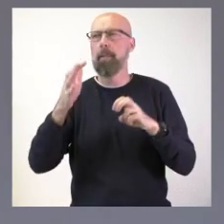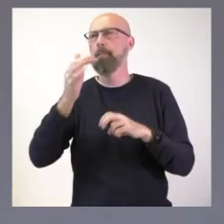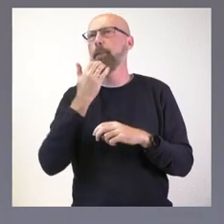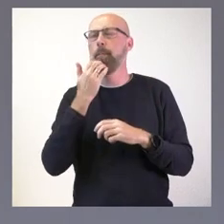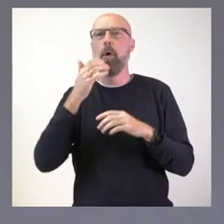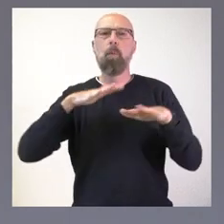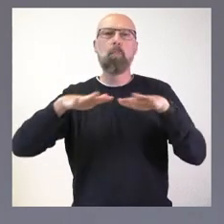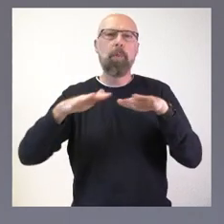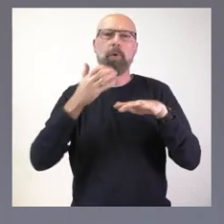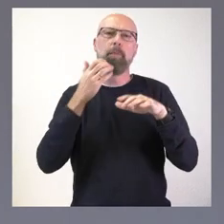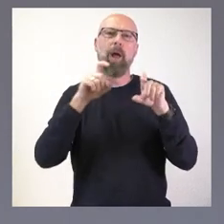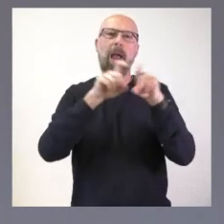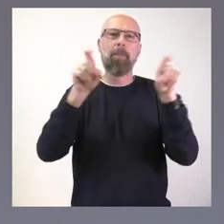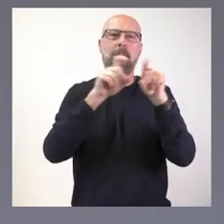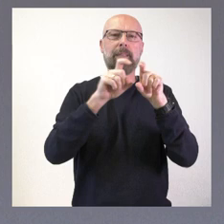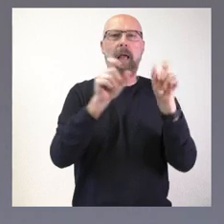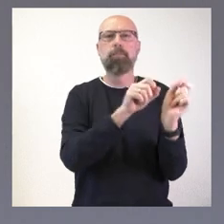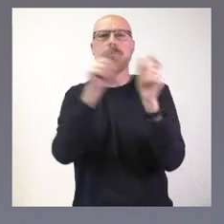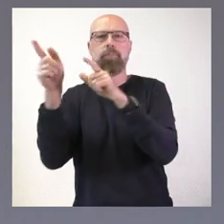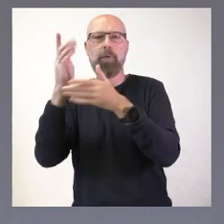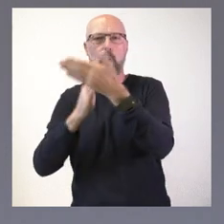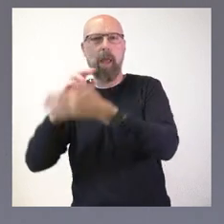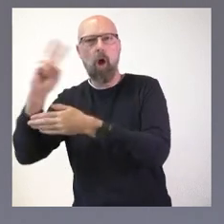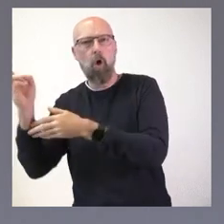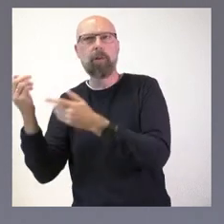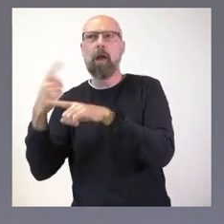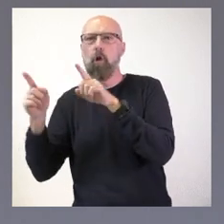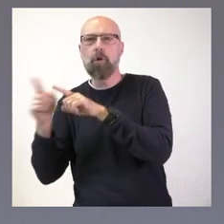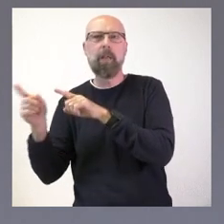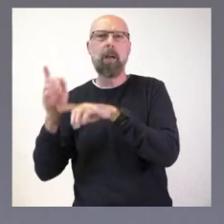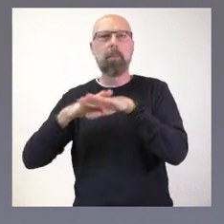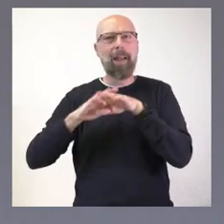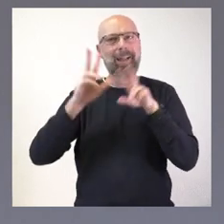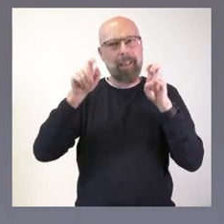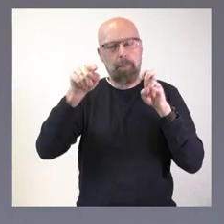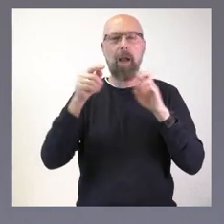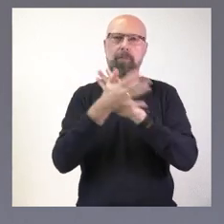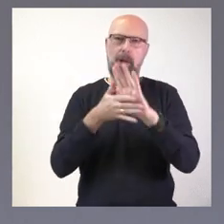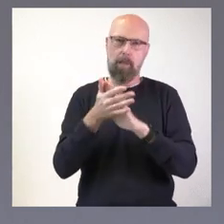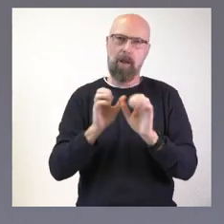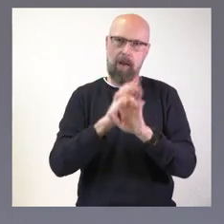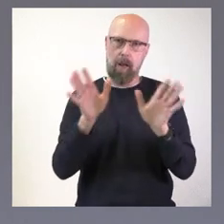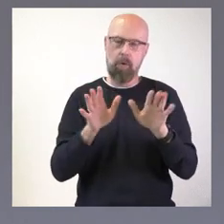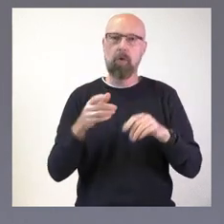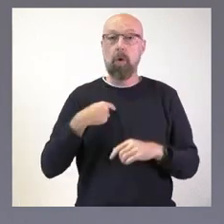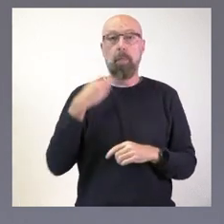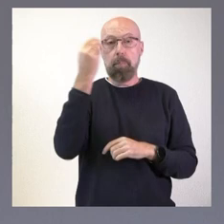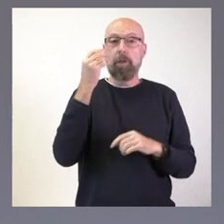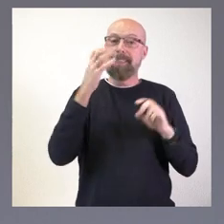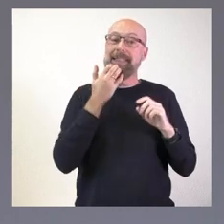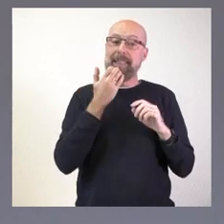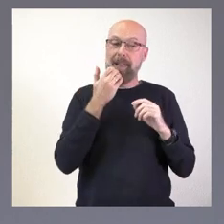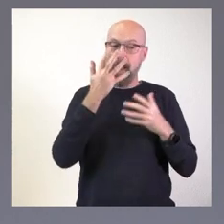empresas hacia otras comunidades autónomas. Tenemos la convicción de verdad que, hacemos más sencilla la relación con la